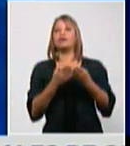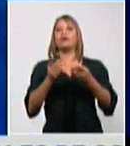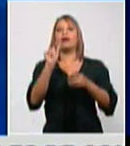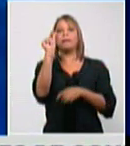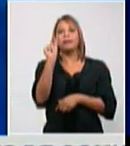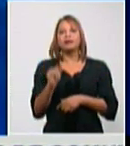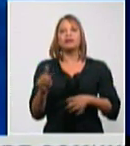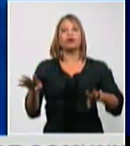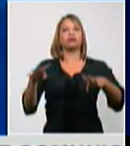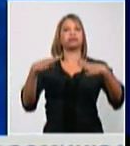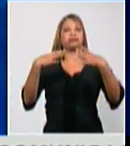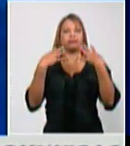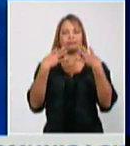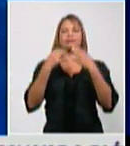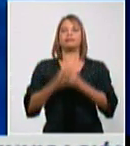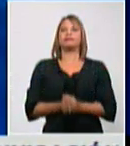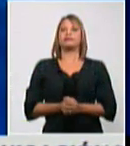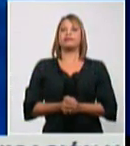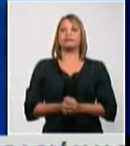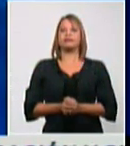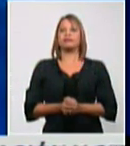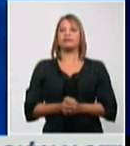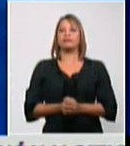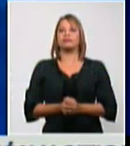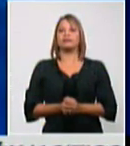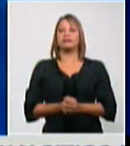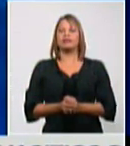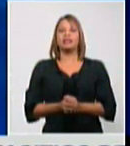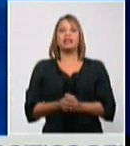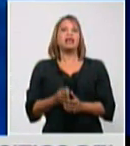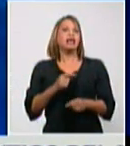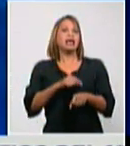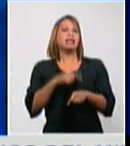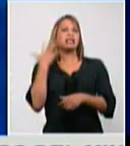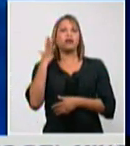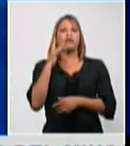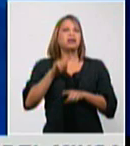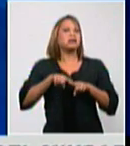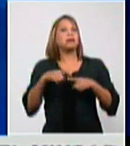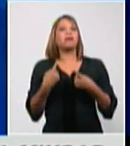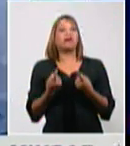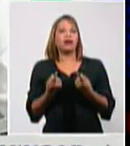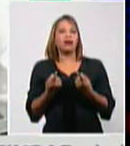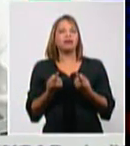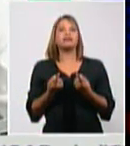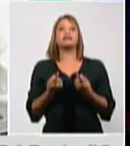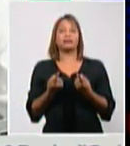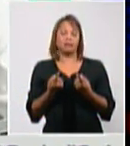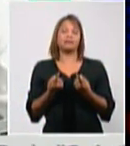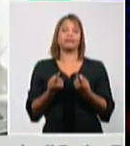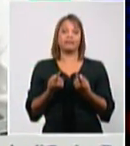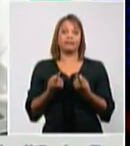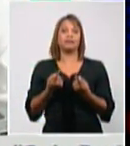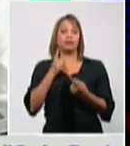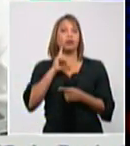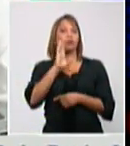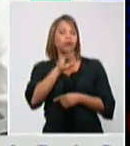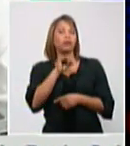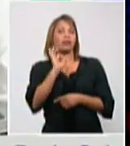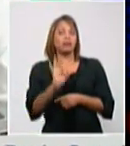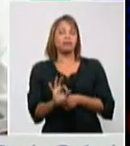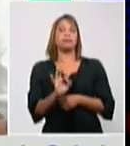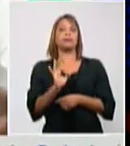información. La razón de esta conferencia, pues es como tú lo has dicho, realmente